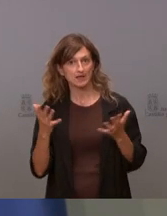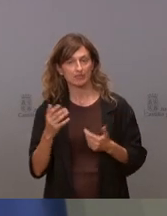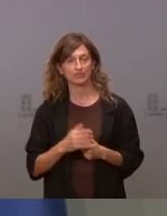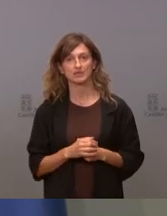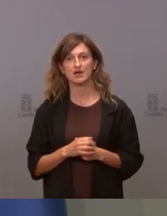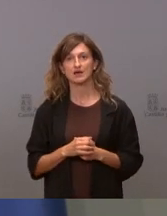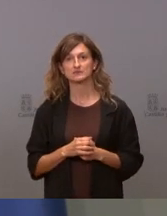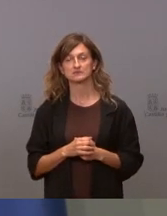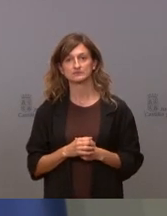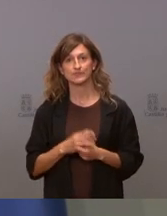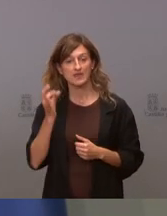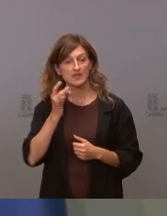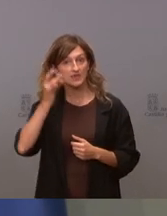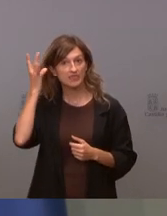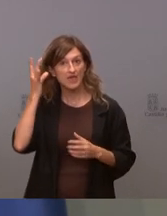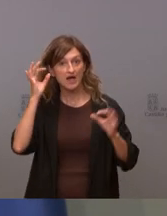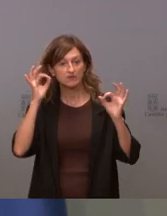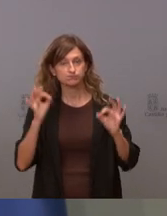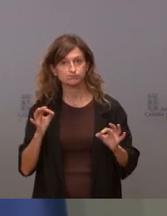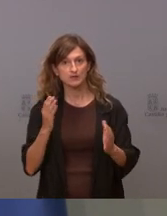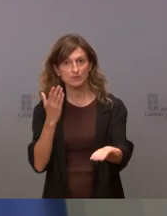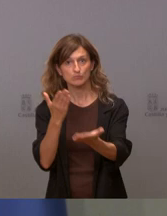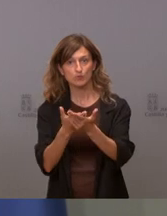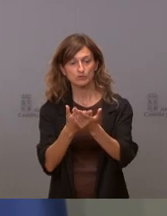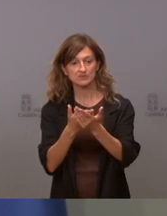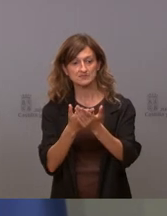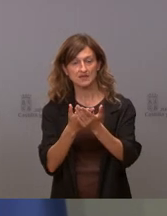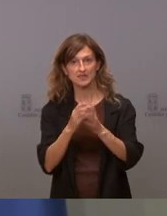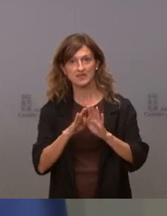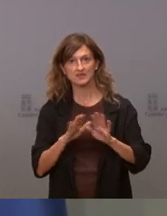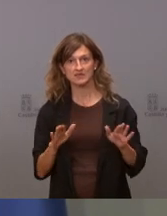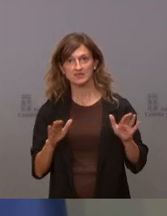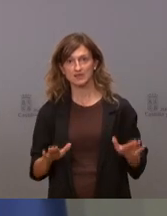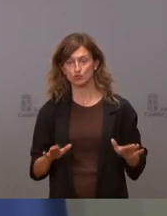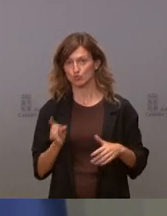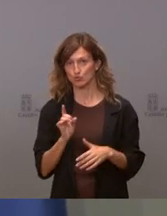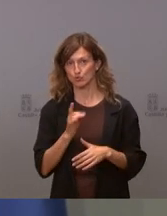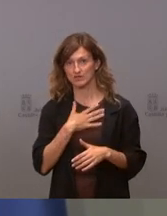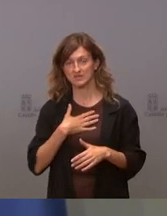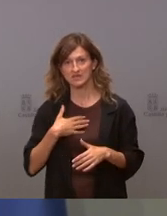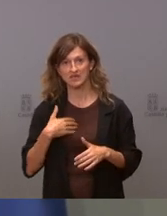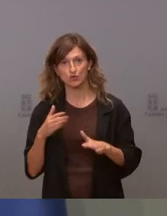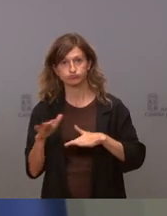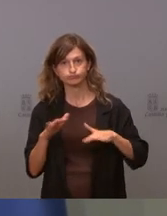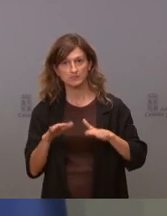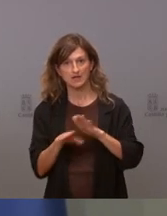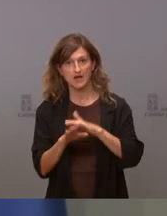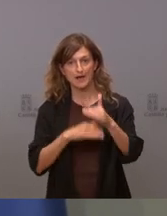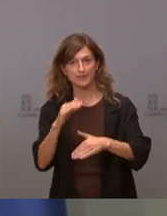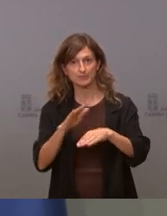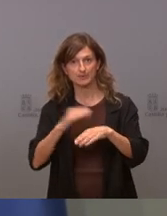nuestra idea no es nuestra propuesta no es del PSOE déjeme quieto no no nuestra propuesta es vamos a avanzar para mejorar